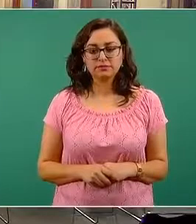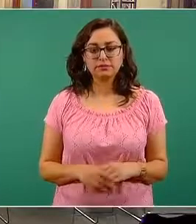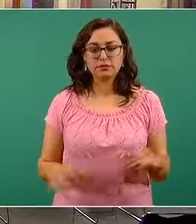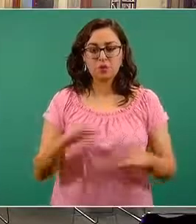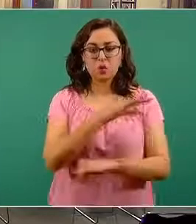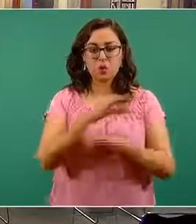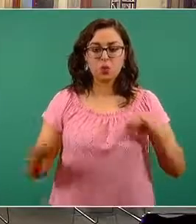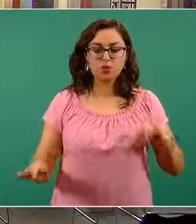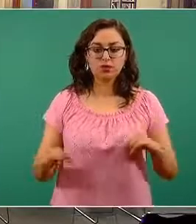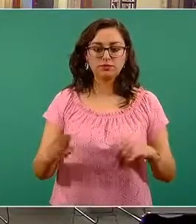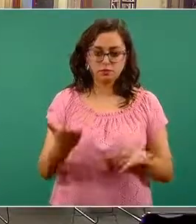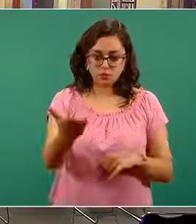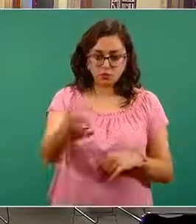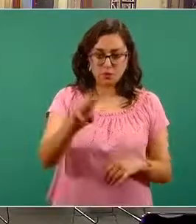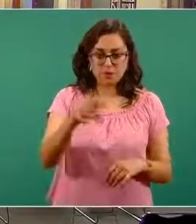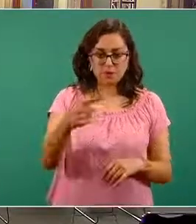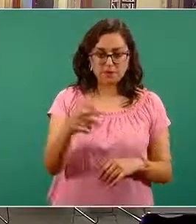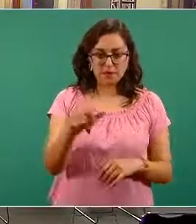pregunta, Miguel.